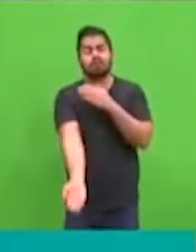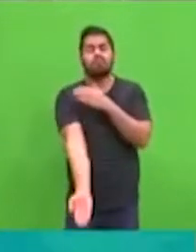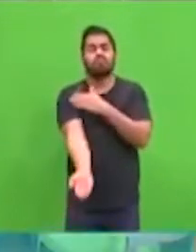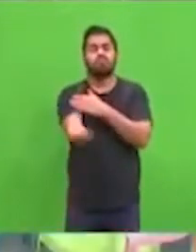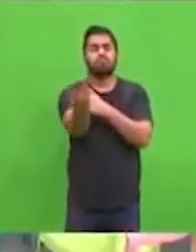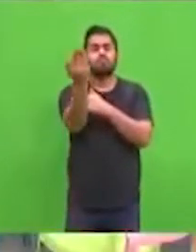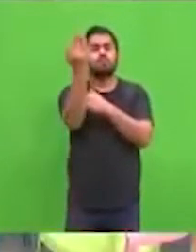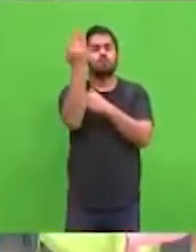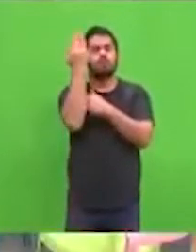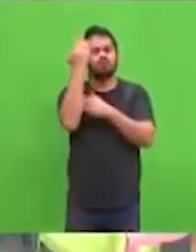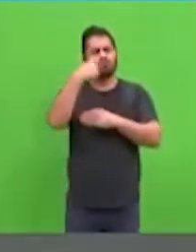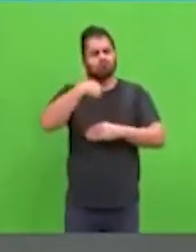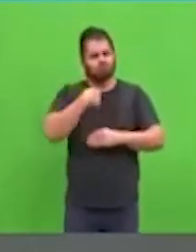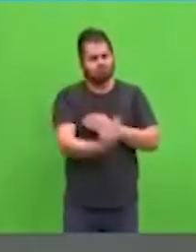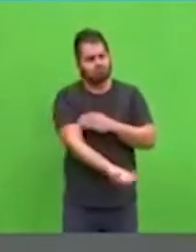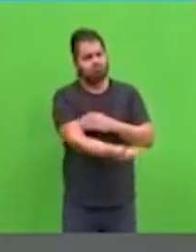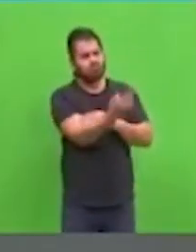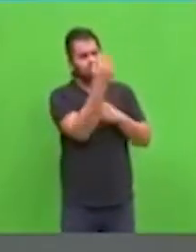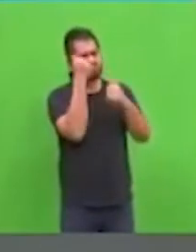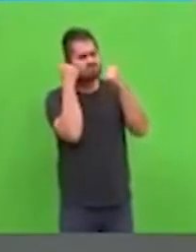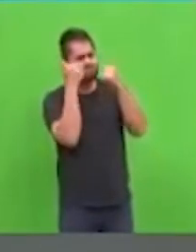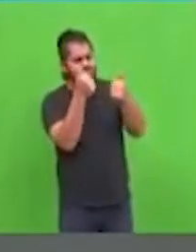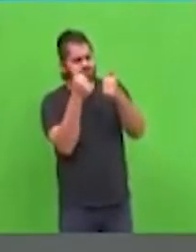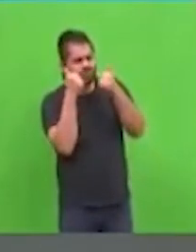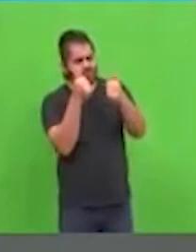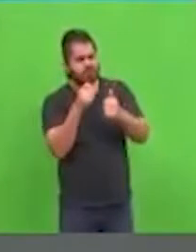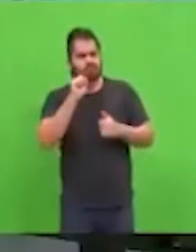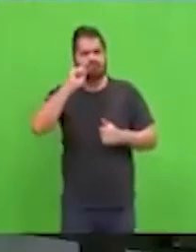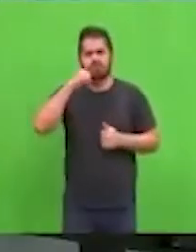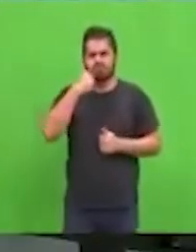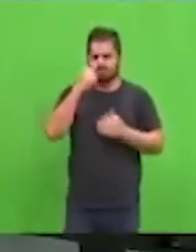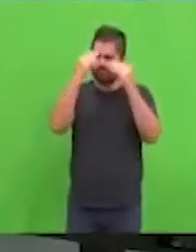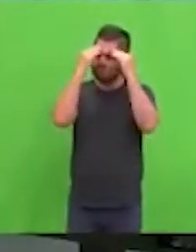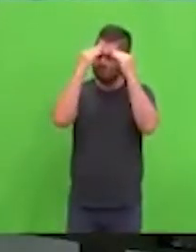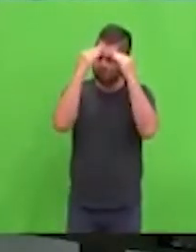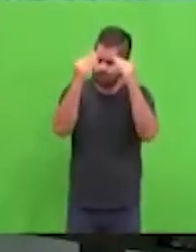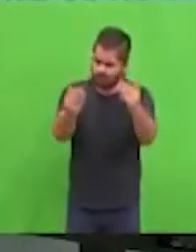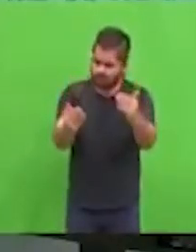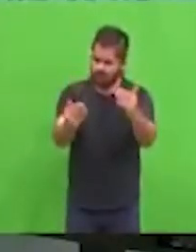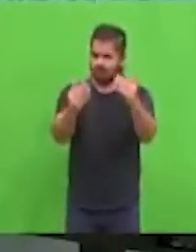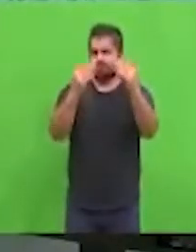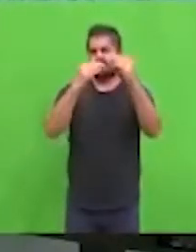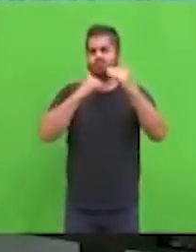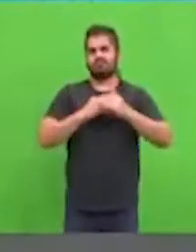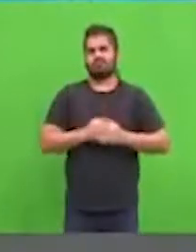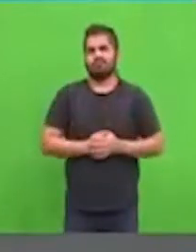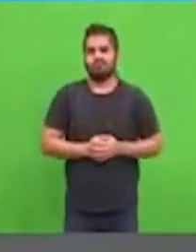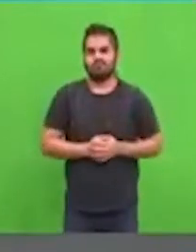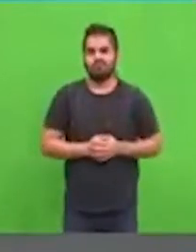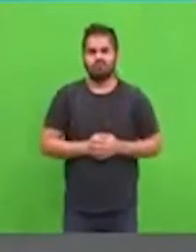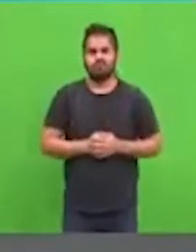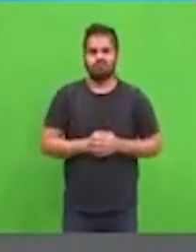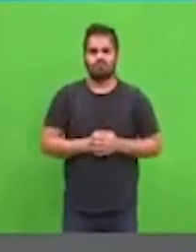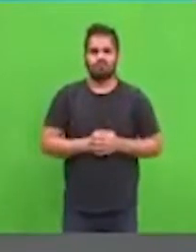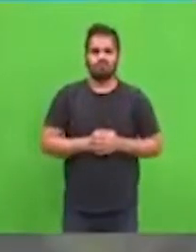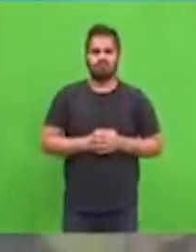disponible para los niños, por aire, por aire. Igual va a tener una plataforma web para que va a estar disponible también, no se va a ir a internet, pero eso es